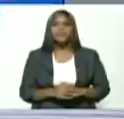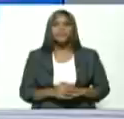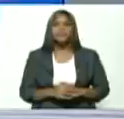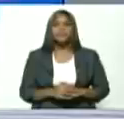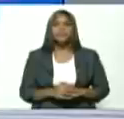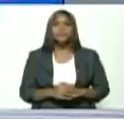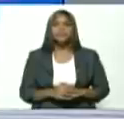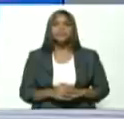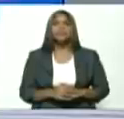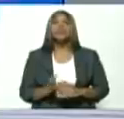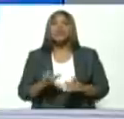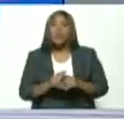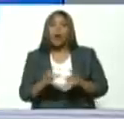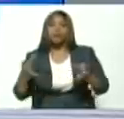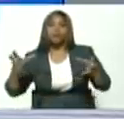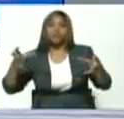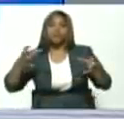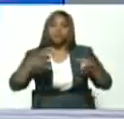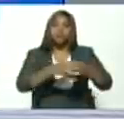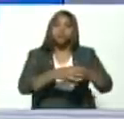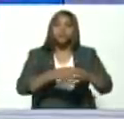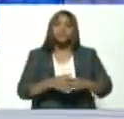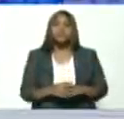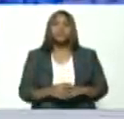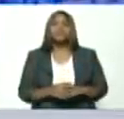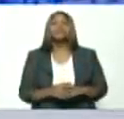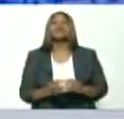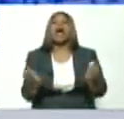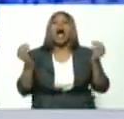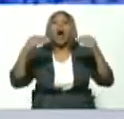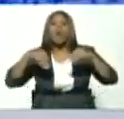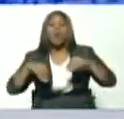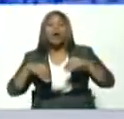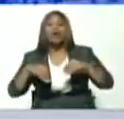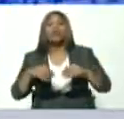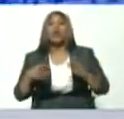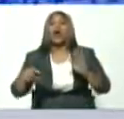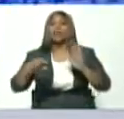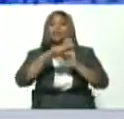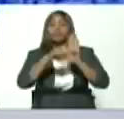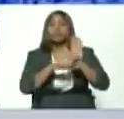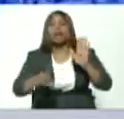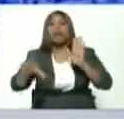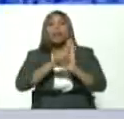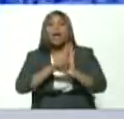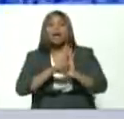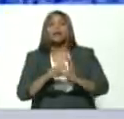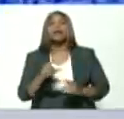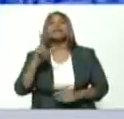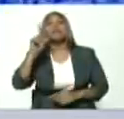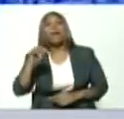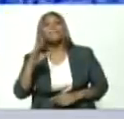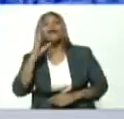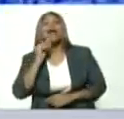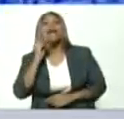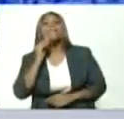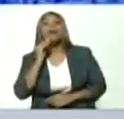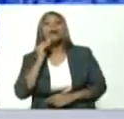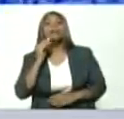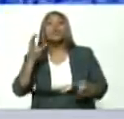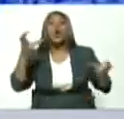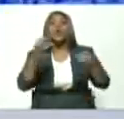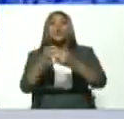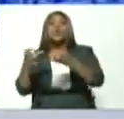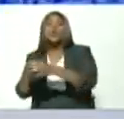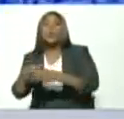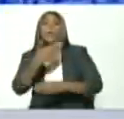de conformar de acuerdo a la ley y de acuerdo a la experiencia los consejos presidenciales